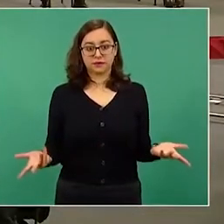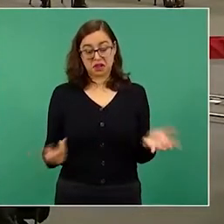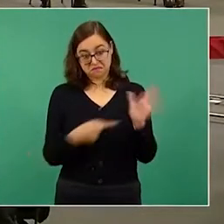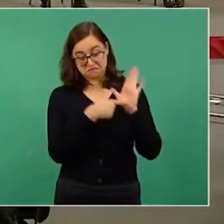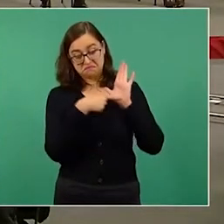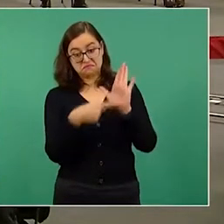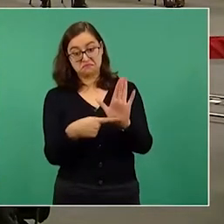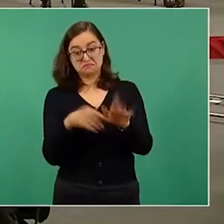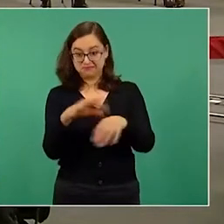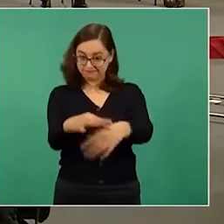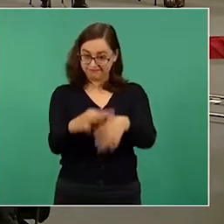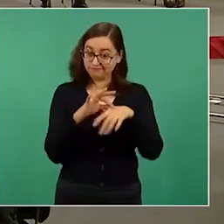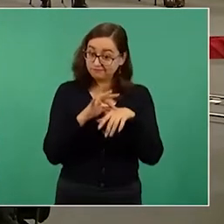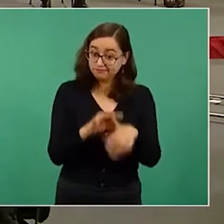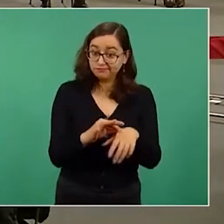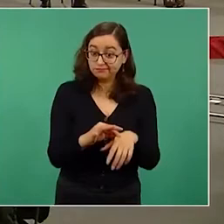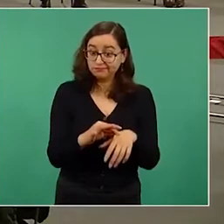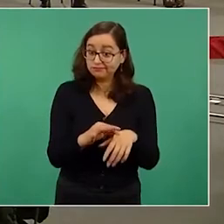señor presidente. Muchas gracias.